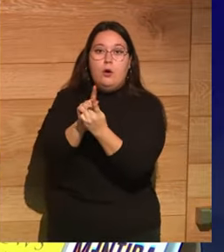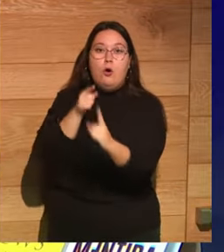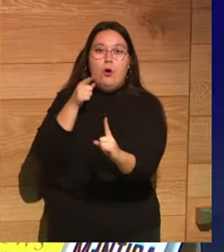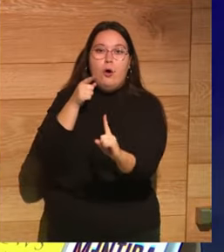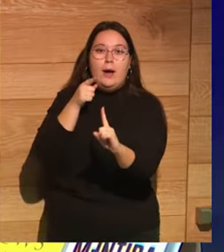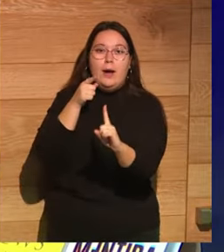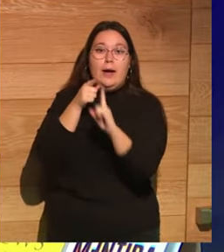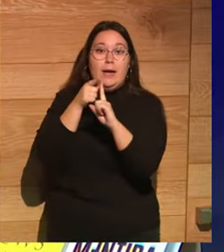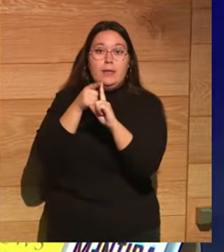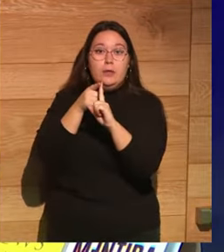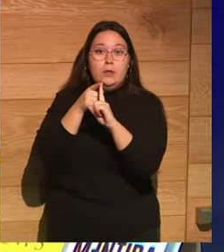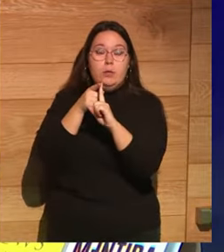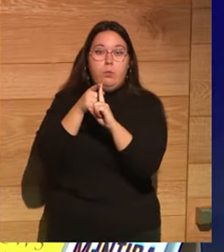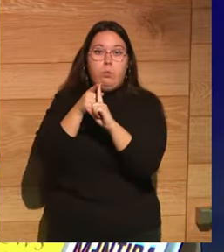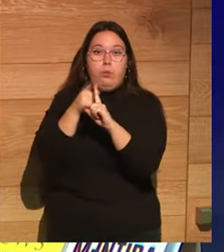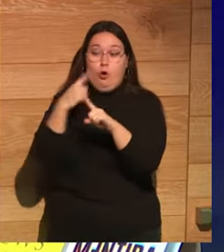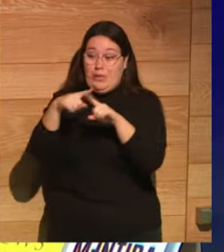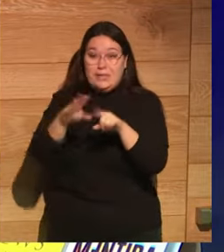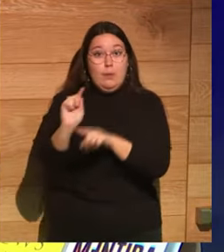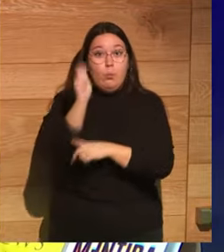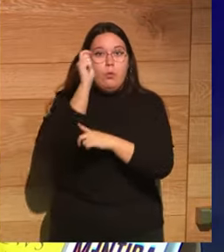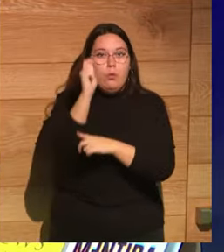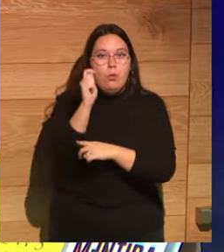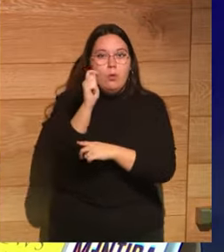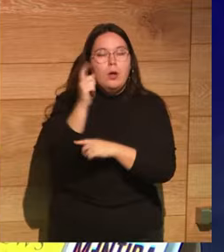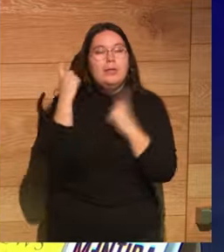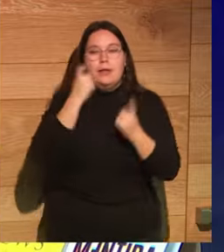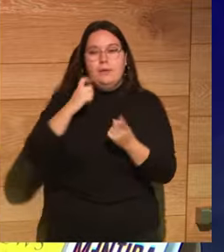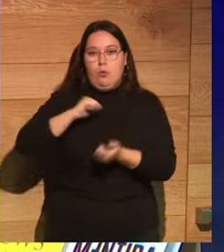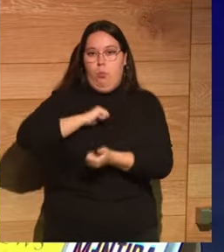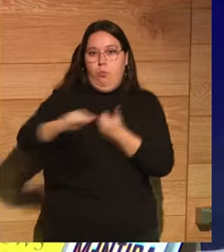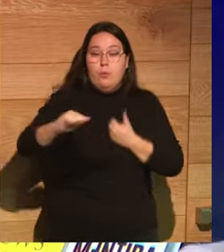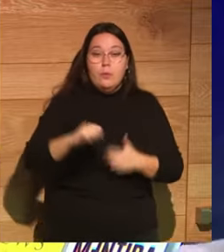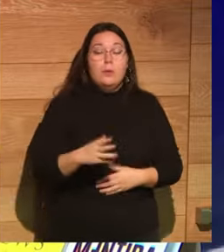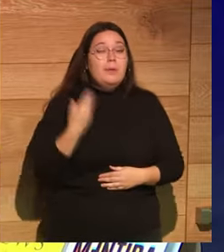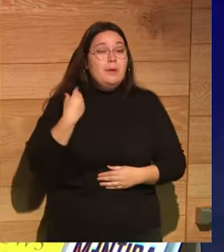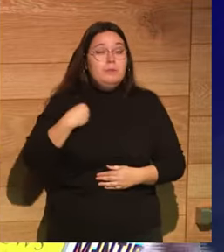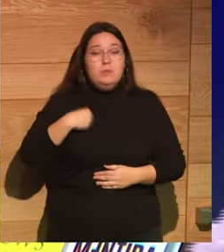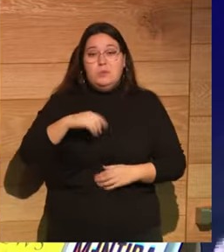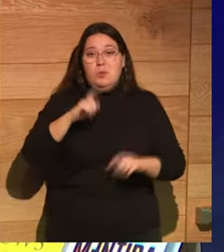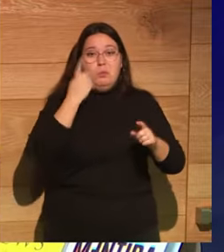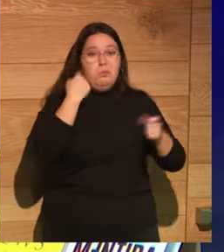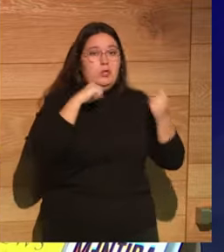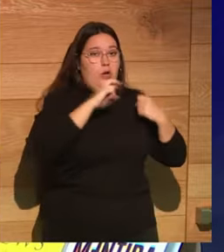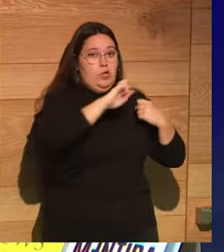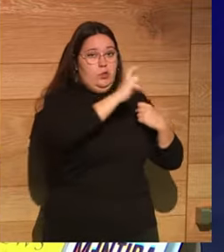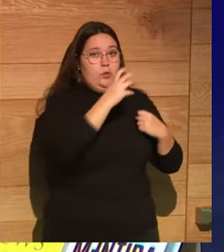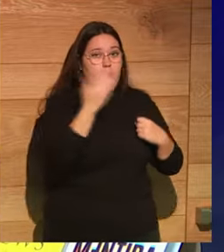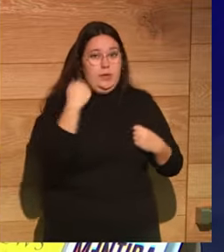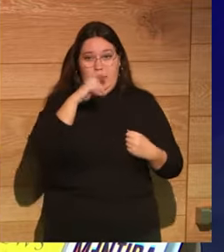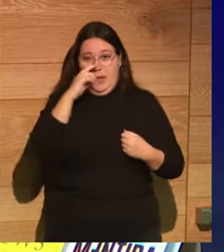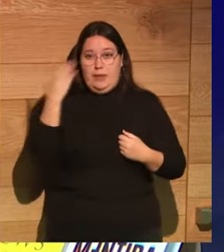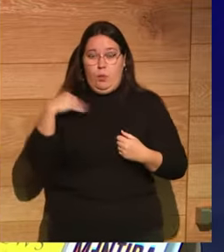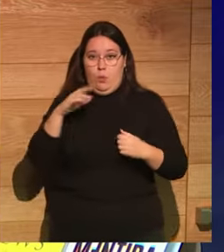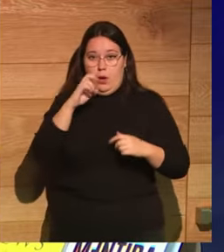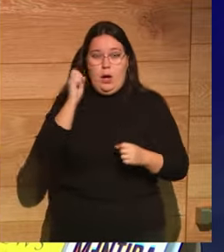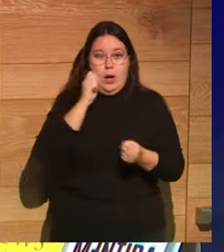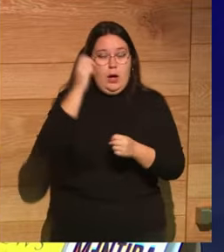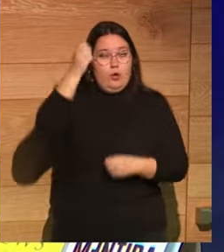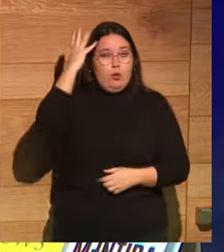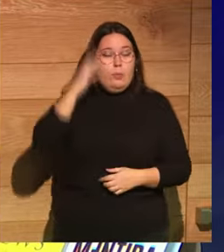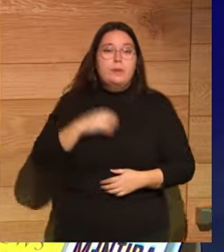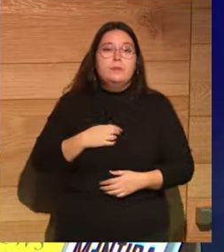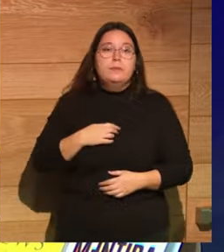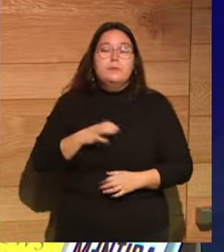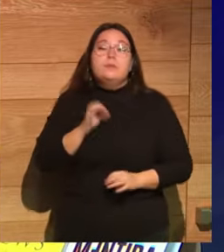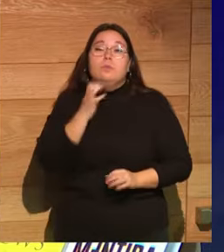desprestigiar su figura. Y esto ha pasado con muchos otros personajes, como estábamos diciendo, de la antigua Roma, por muchos motivos, en este